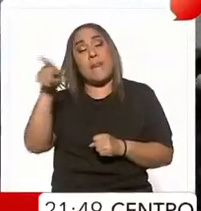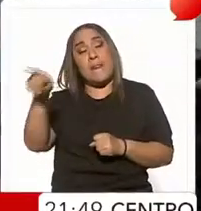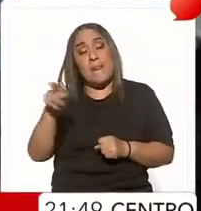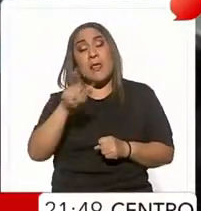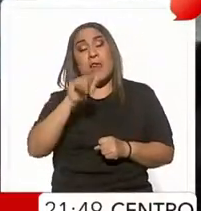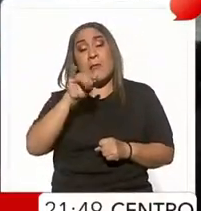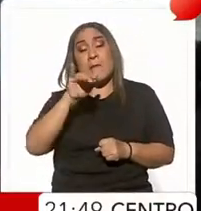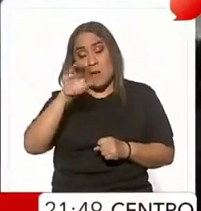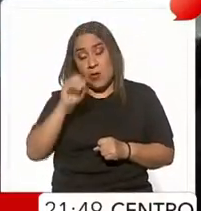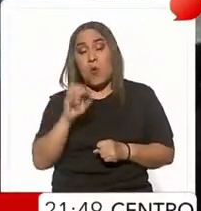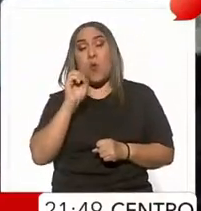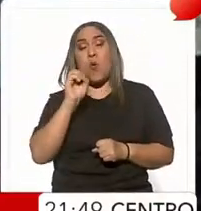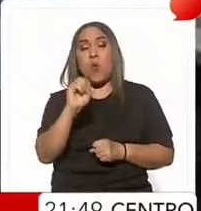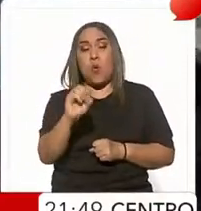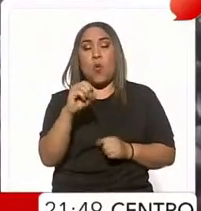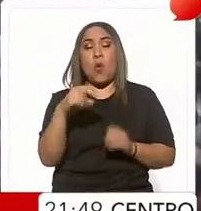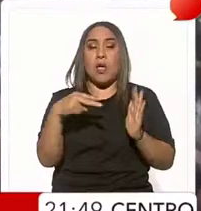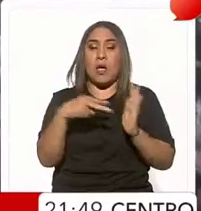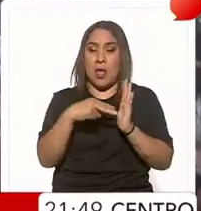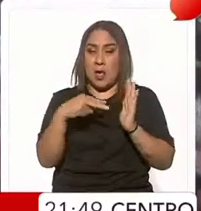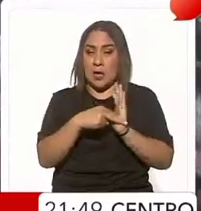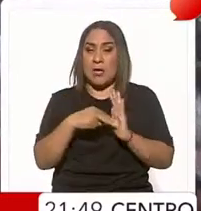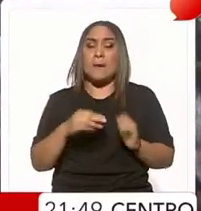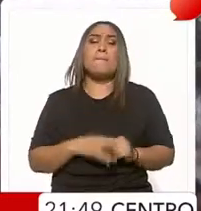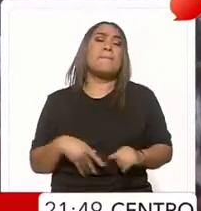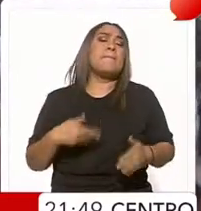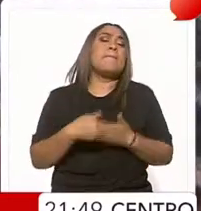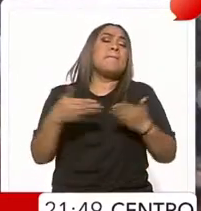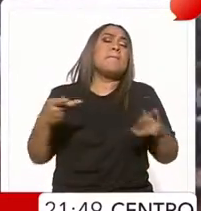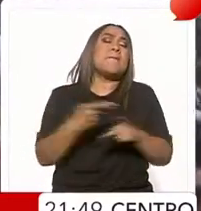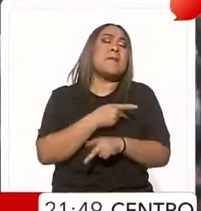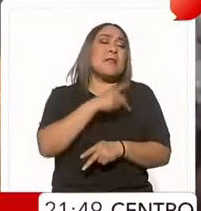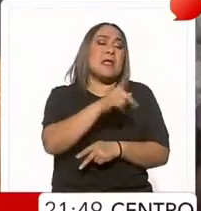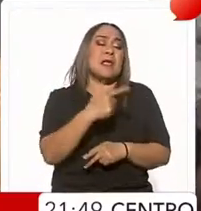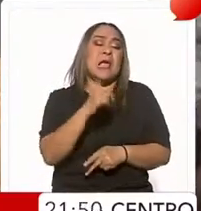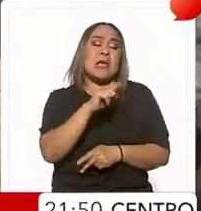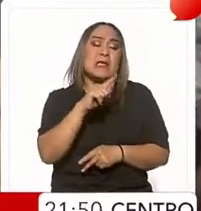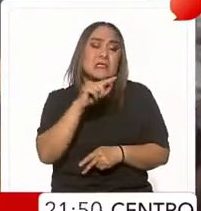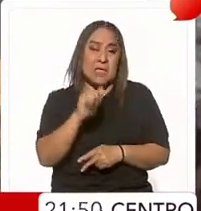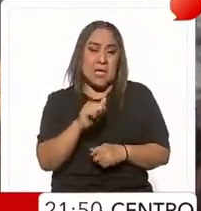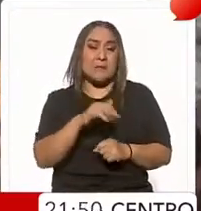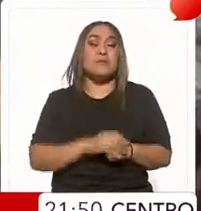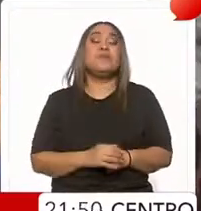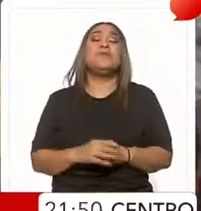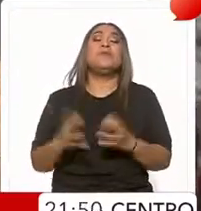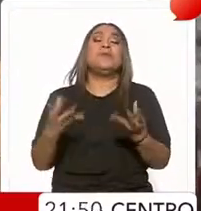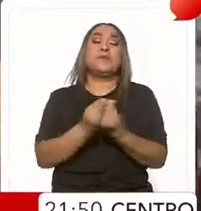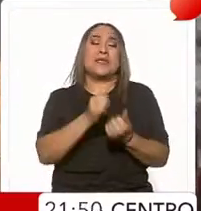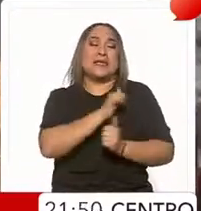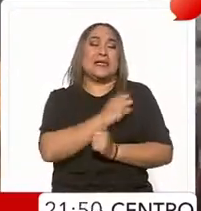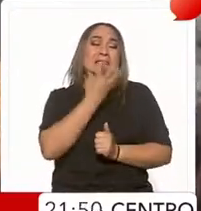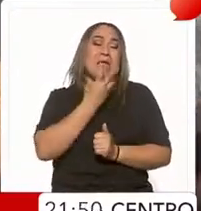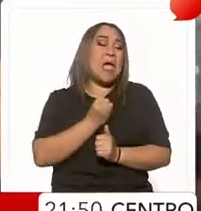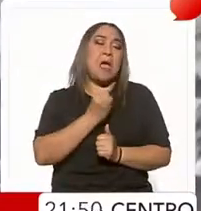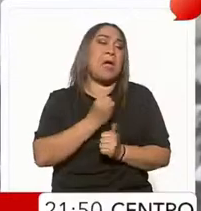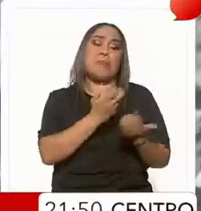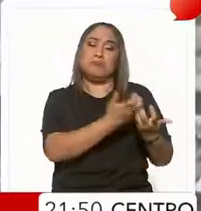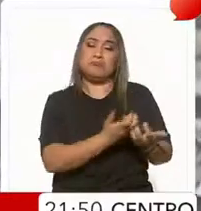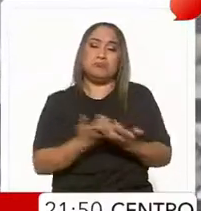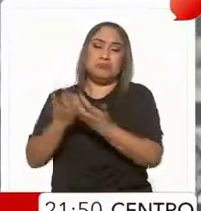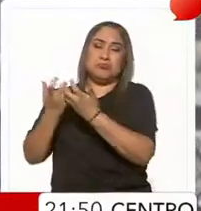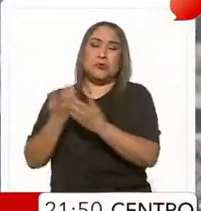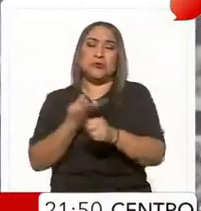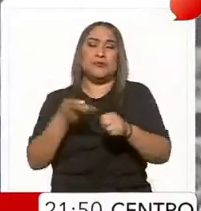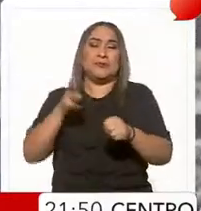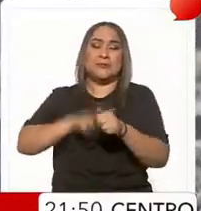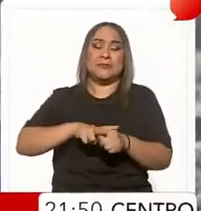sur del Líbano. Pero mientras tanto ¿qué pasa en Gaza? Este lunes el ejército israelí abandonó el hospital Al-Shifa a dos semanas